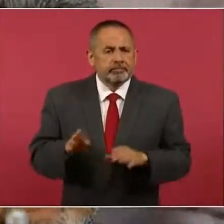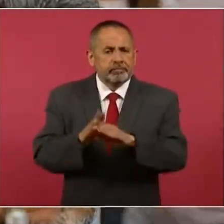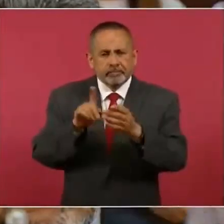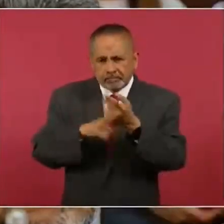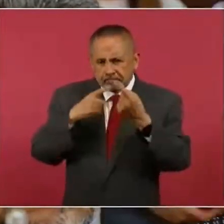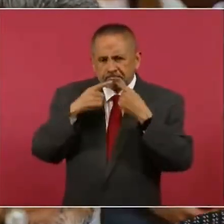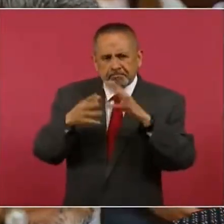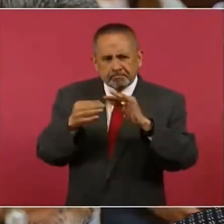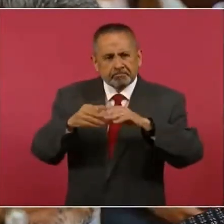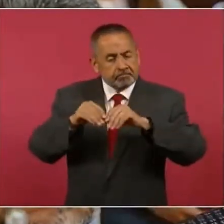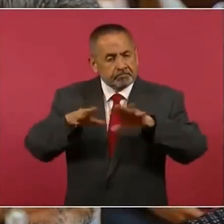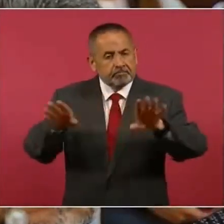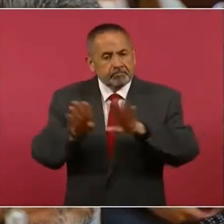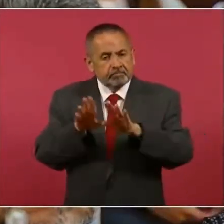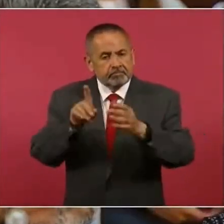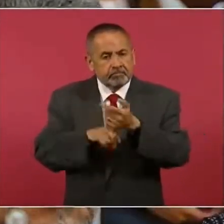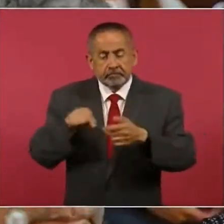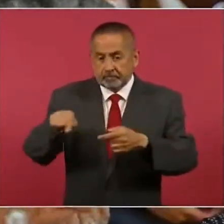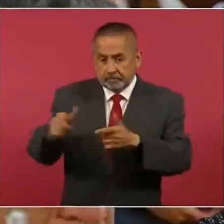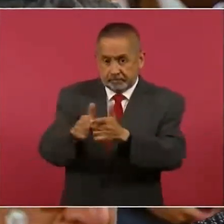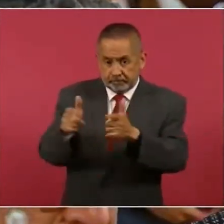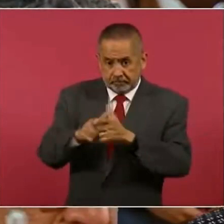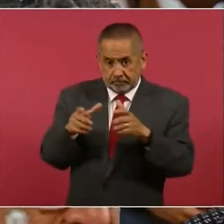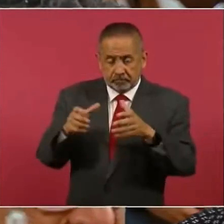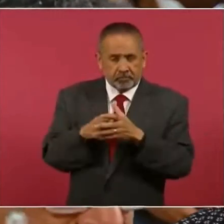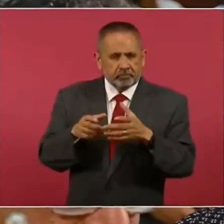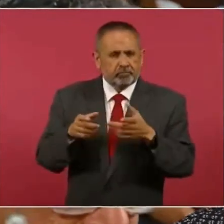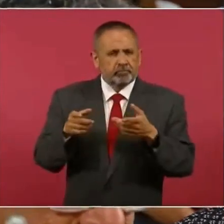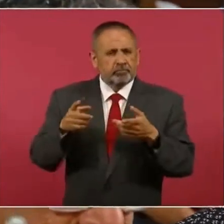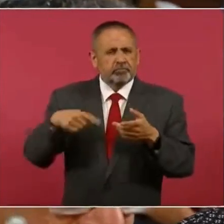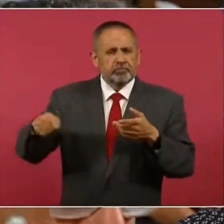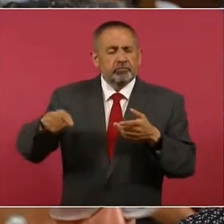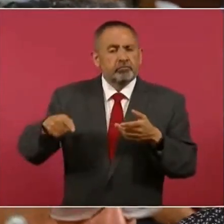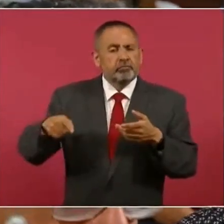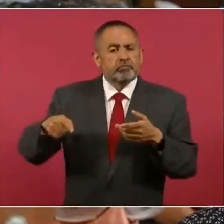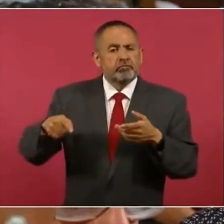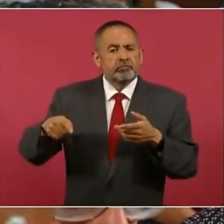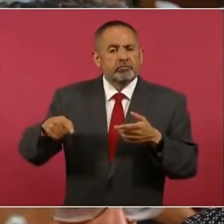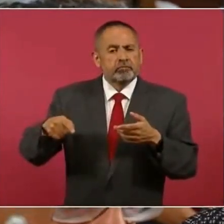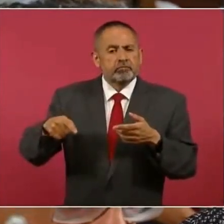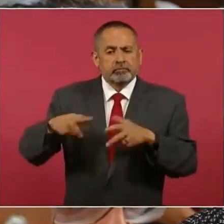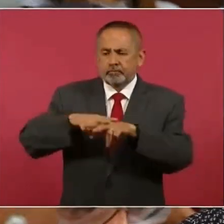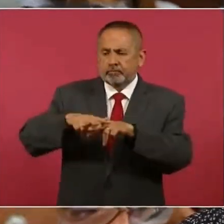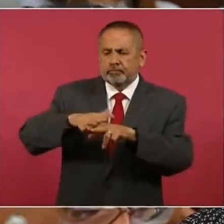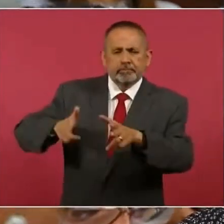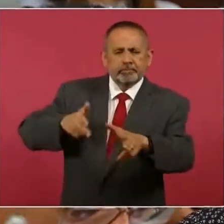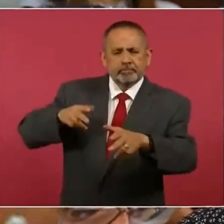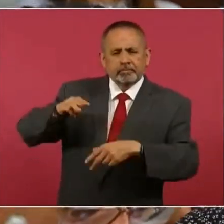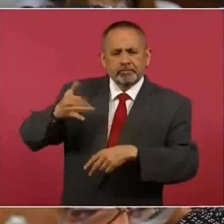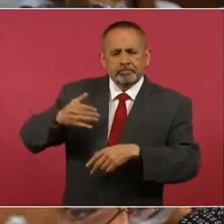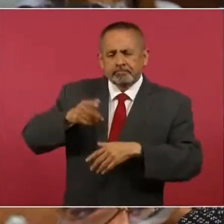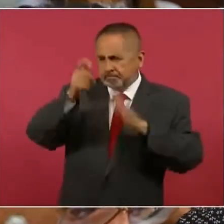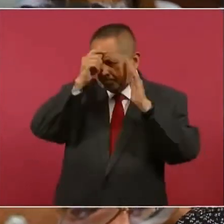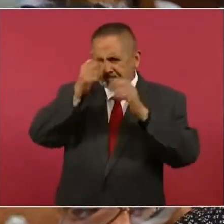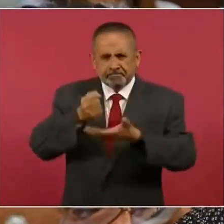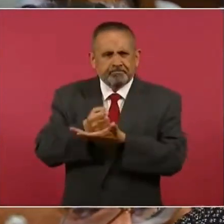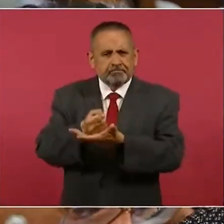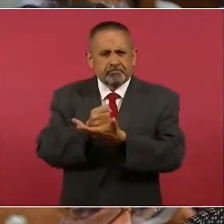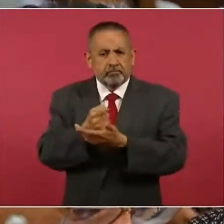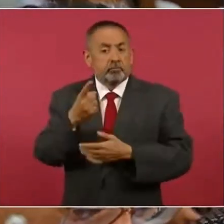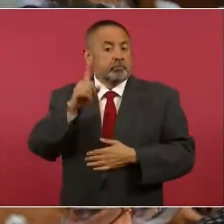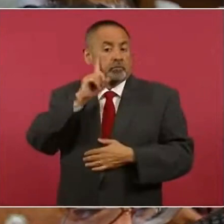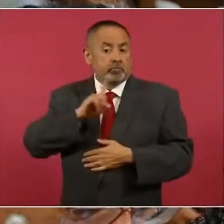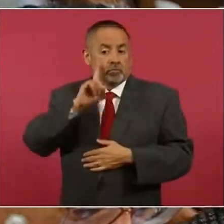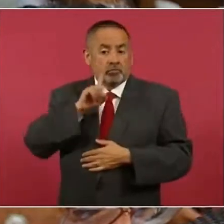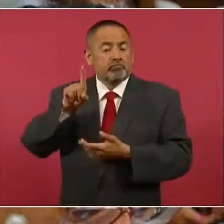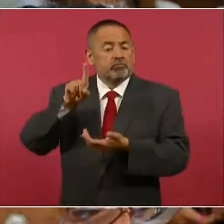trascendido también de que el grupo de conductores que van a llevar el Tren Maya, una mujer es